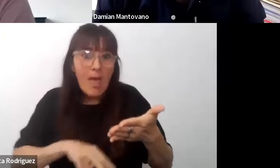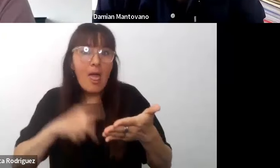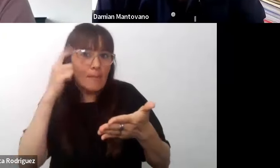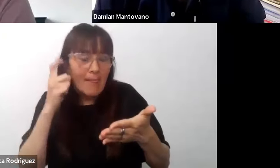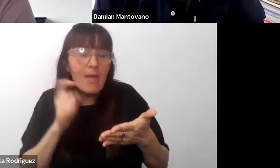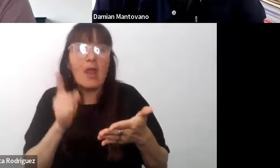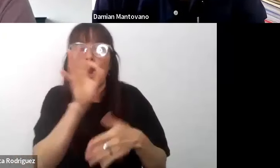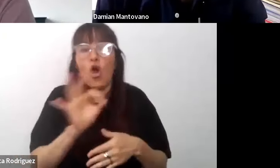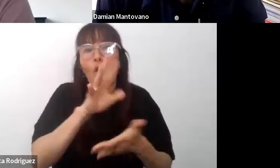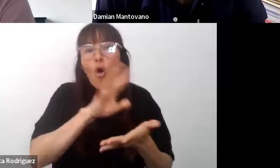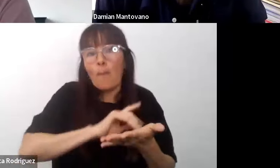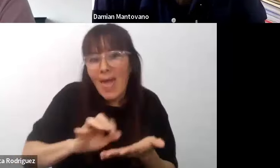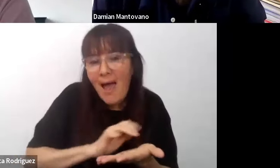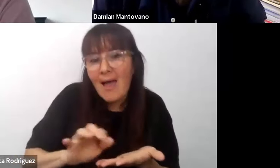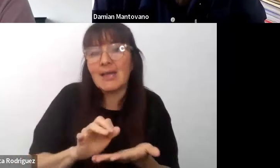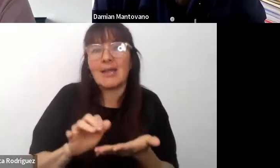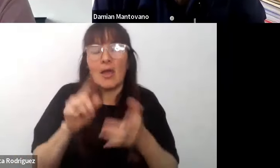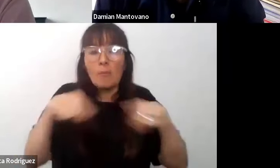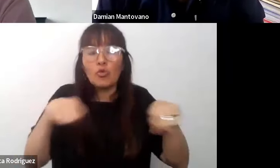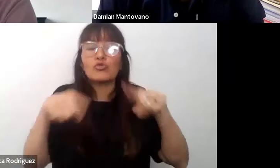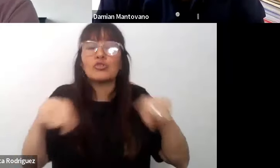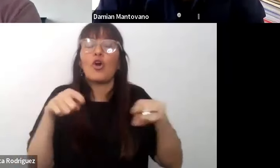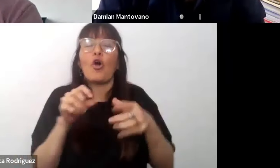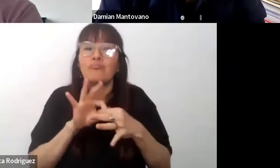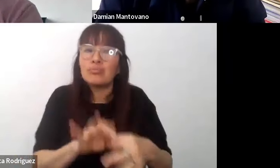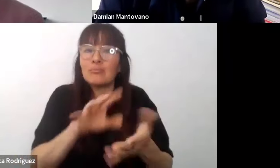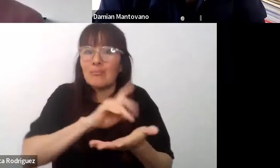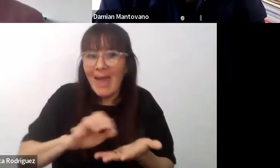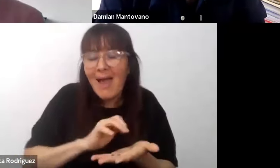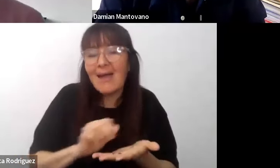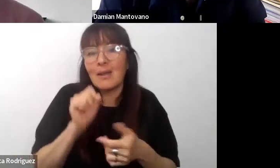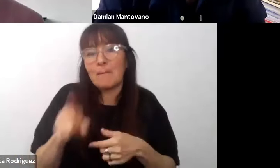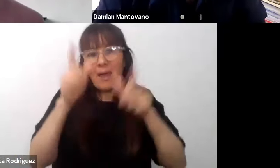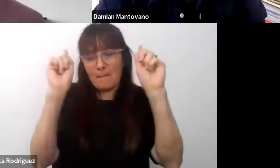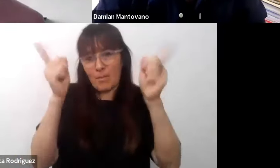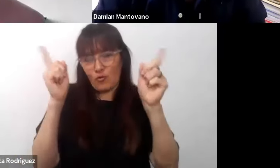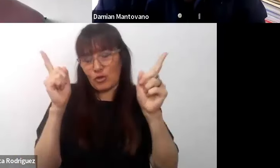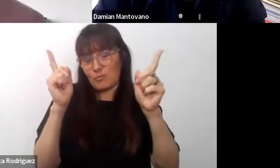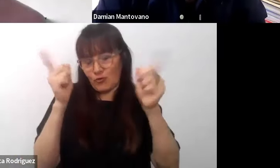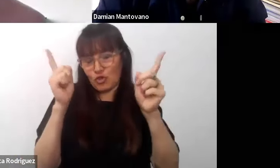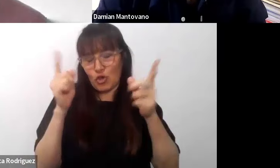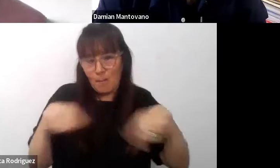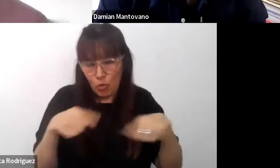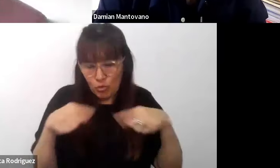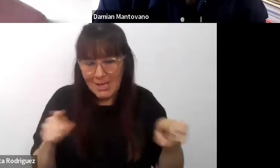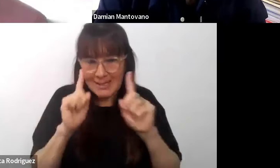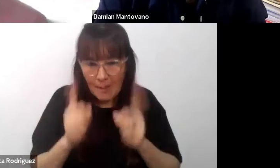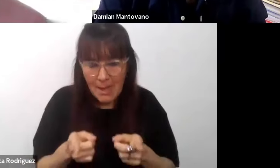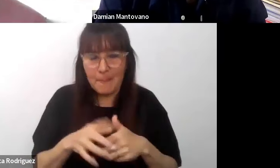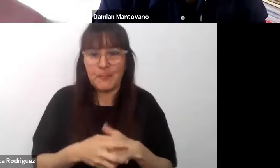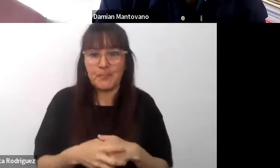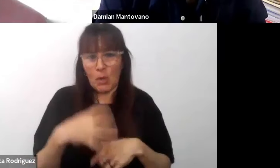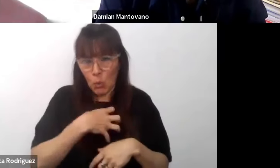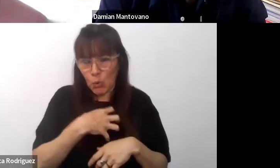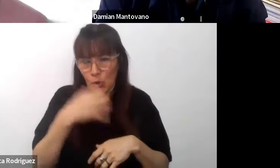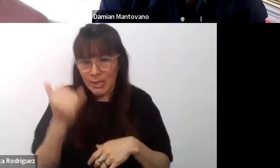braille y musicografía en braille para profesores de música entonces tomando de nuevo